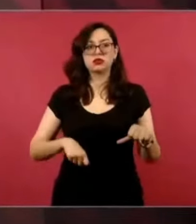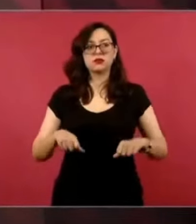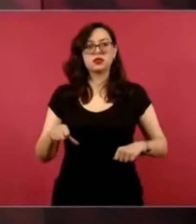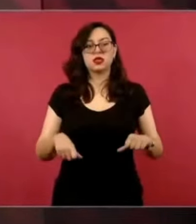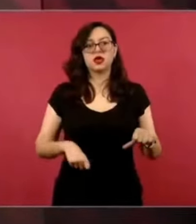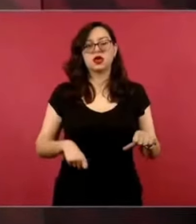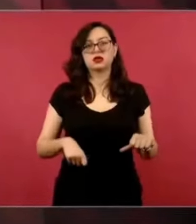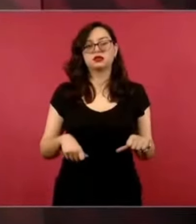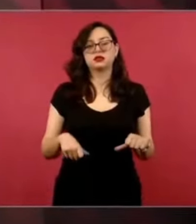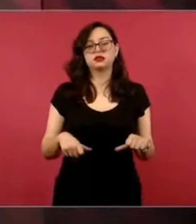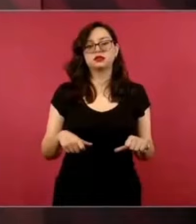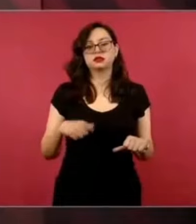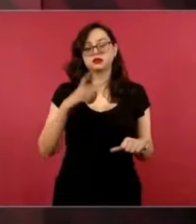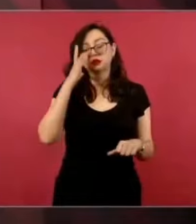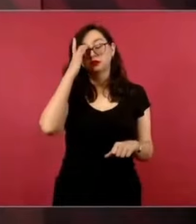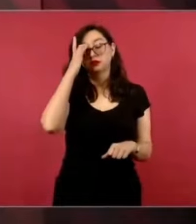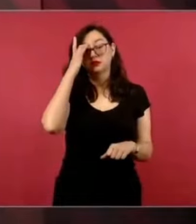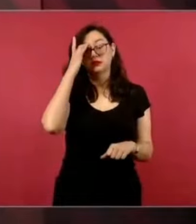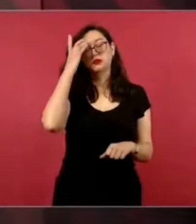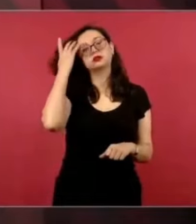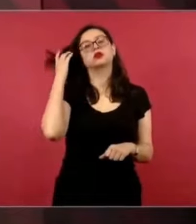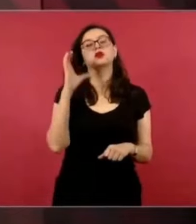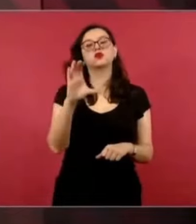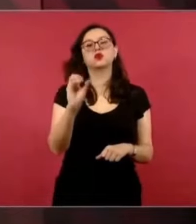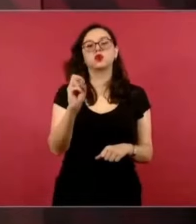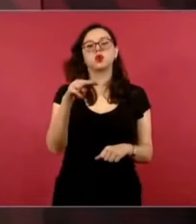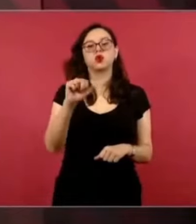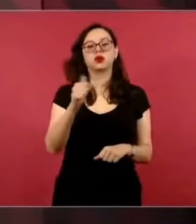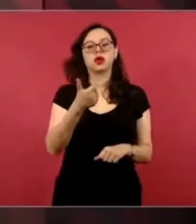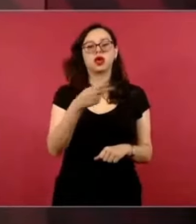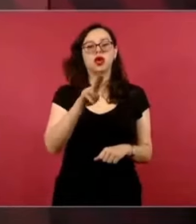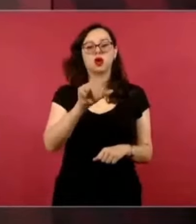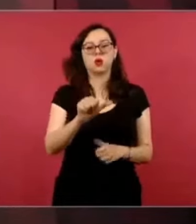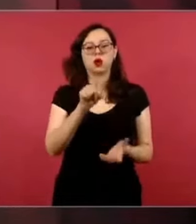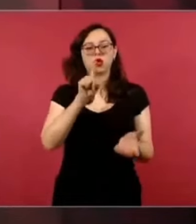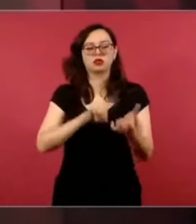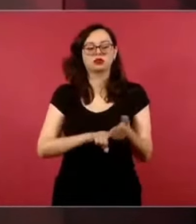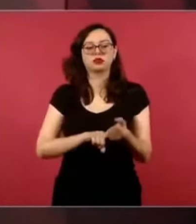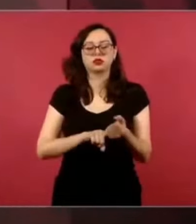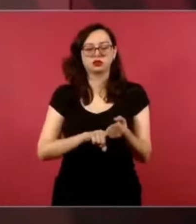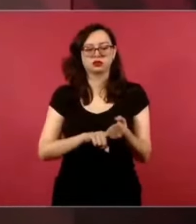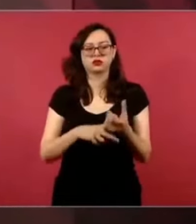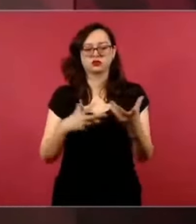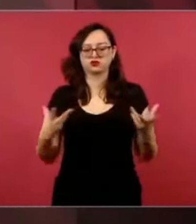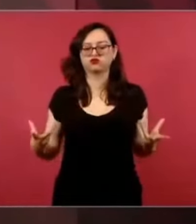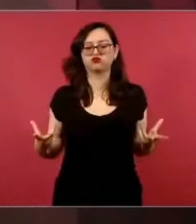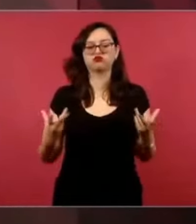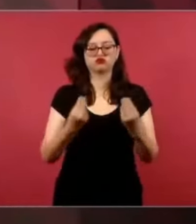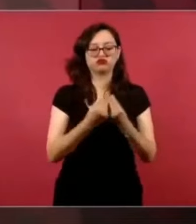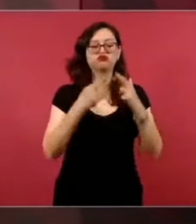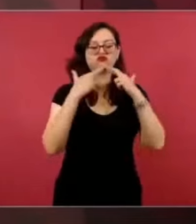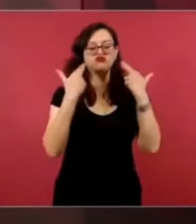los servidores públicos de Conagua y evaluamos 11 programas